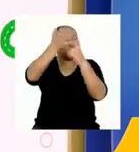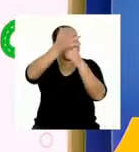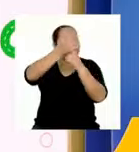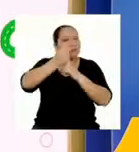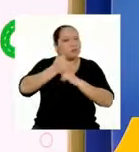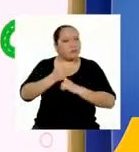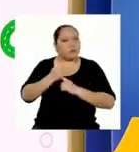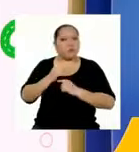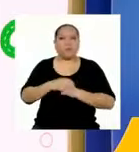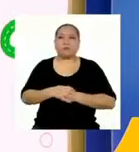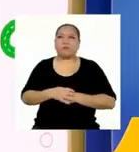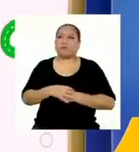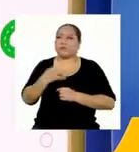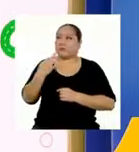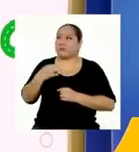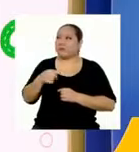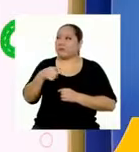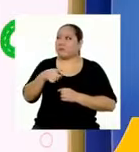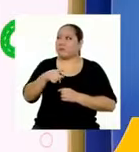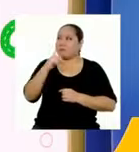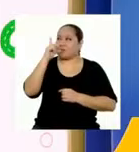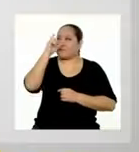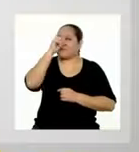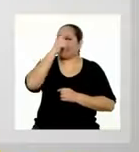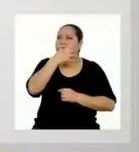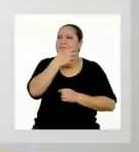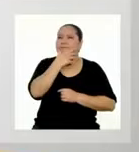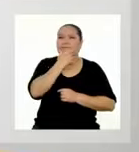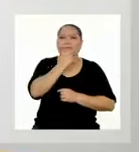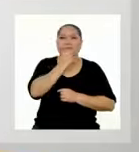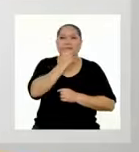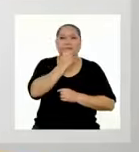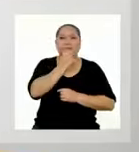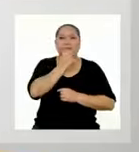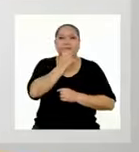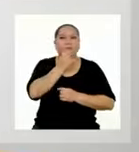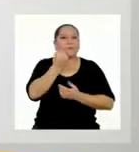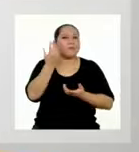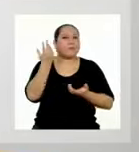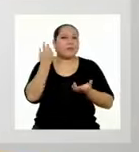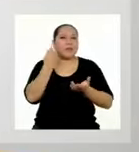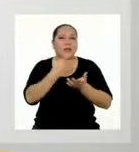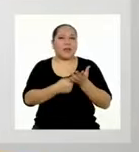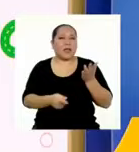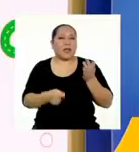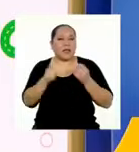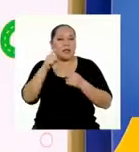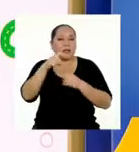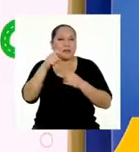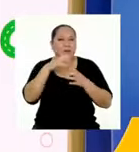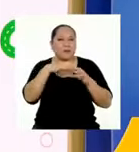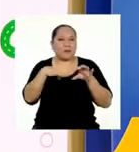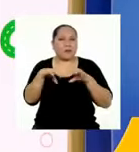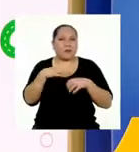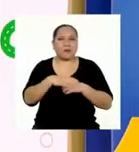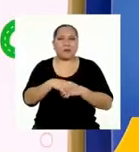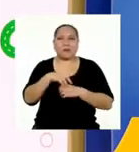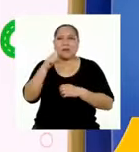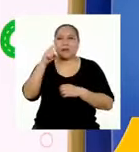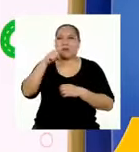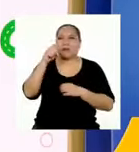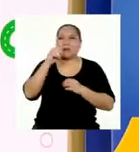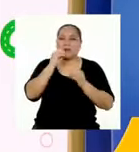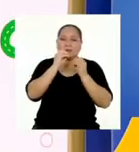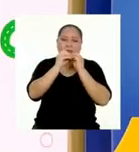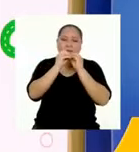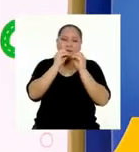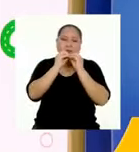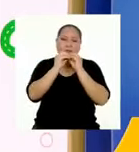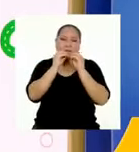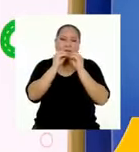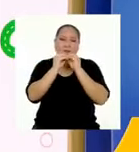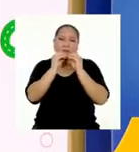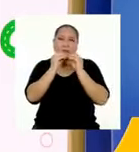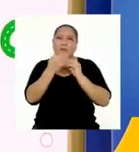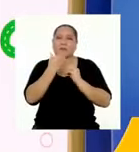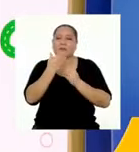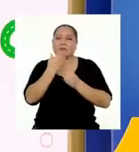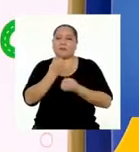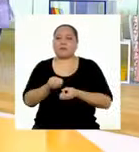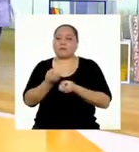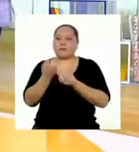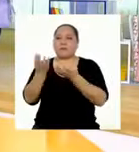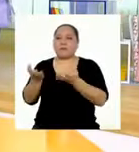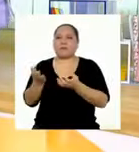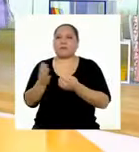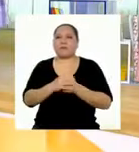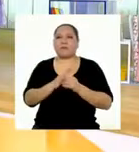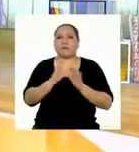propósito? La verdad lo veo un poco complicado. Entonces, ¿qué es lo que debemos hacer? Creo que deberíamos reformular a quién va